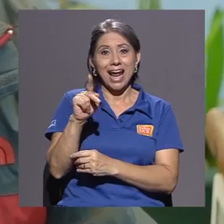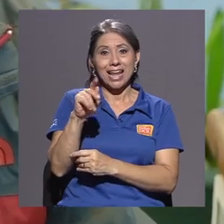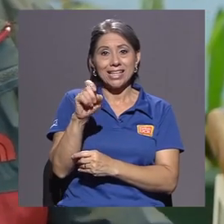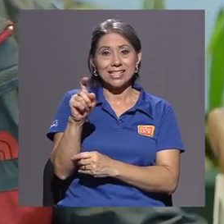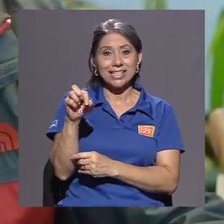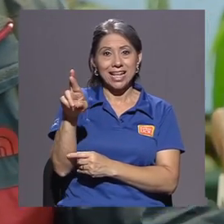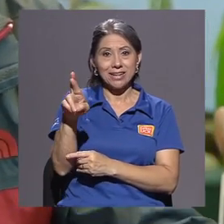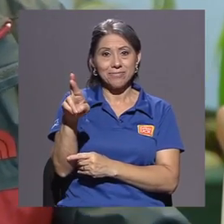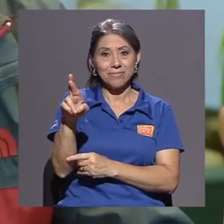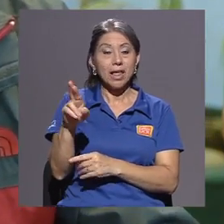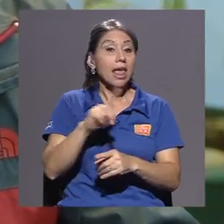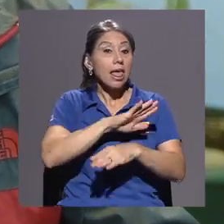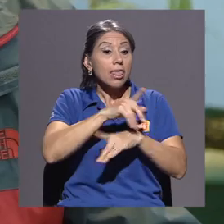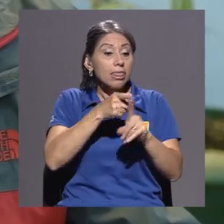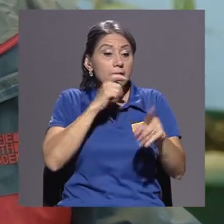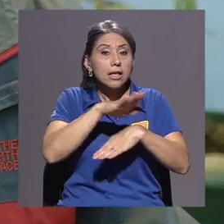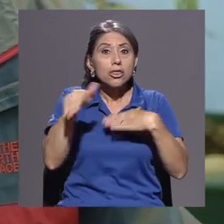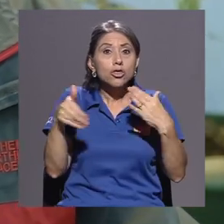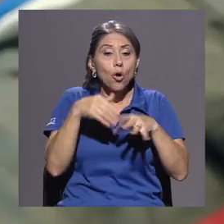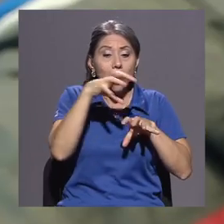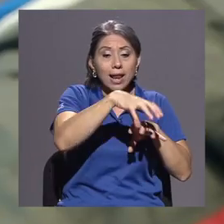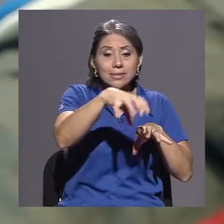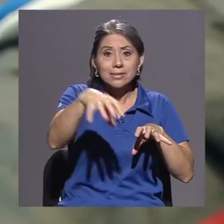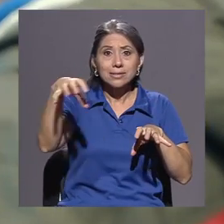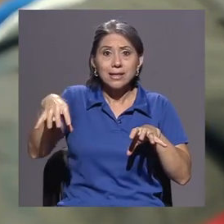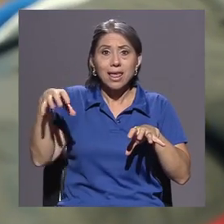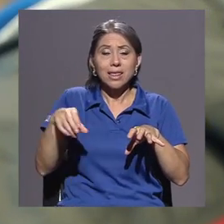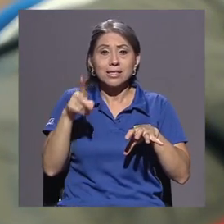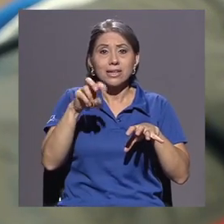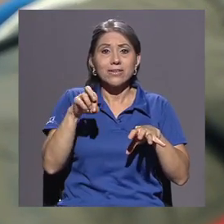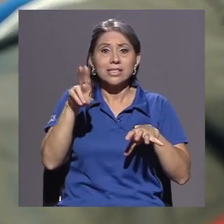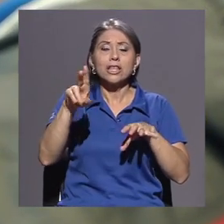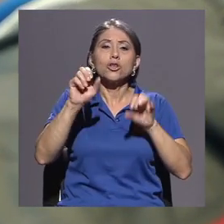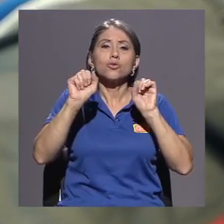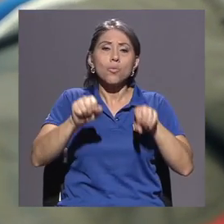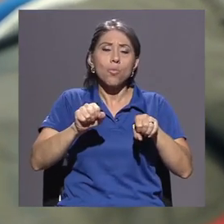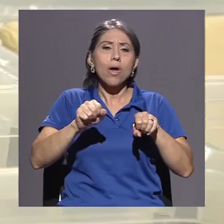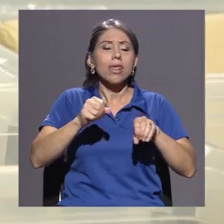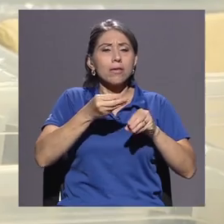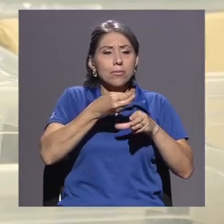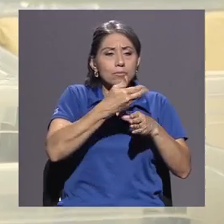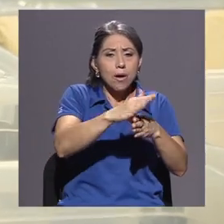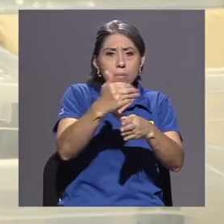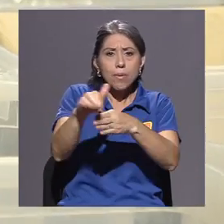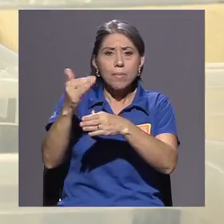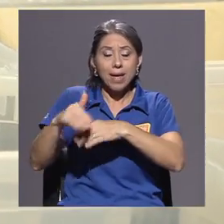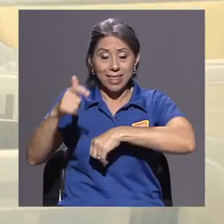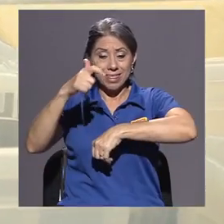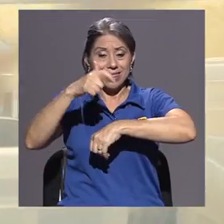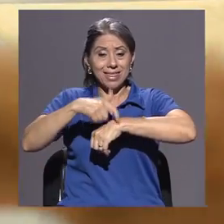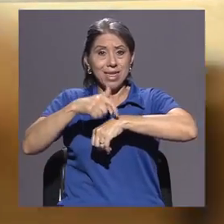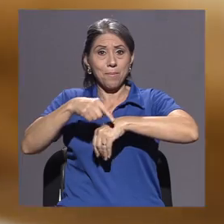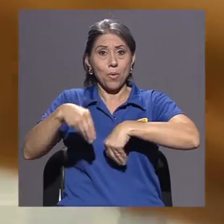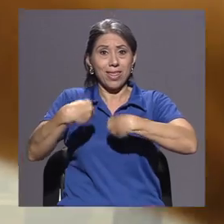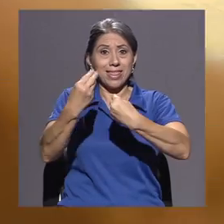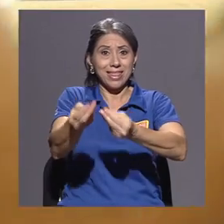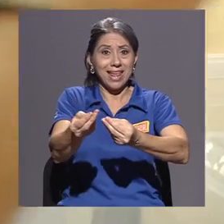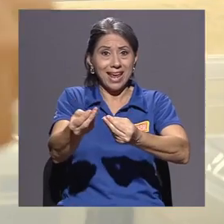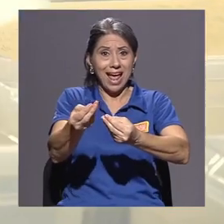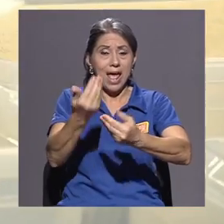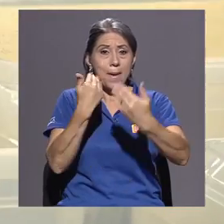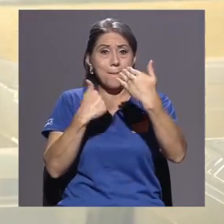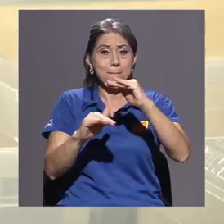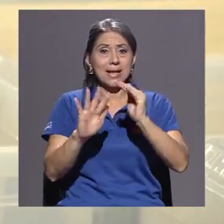realizan desde todas las sedes y recintos del país. El tiempo de entrega es de un máximo de 5 horas dentro de la sede